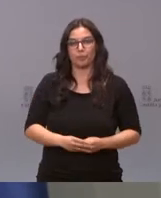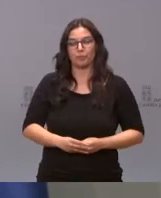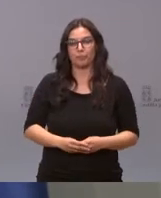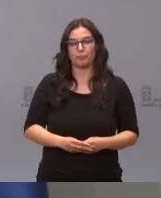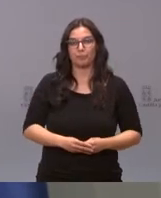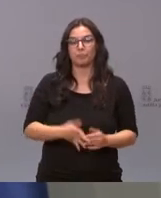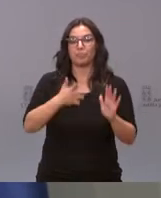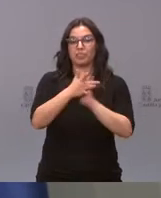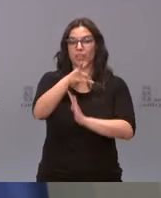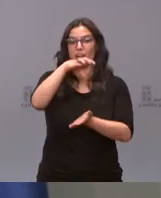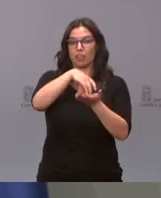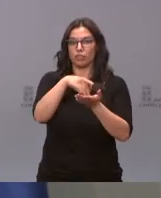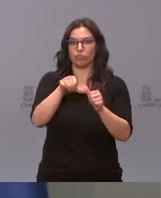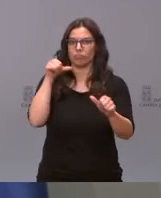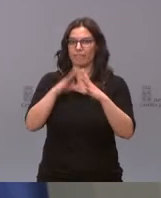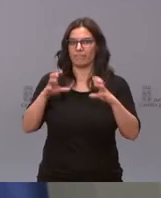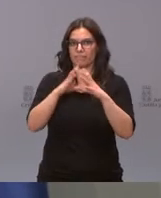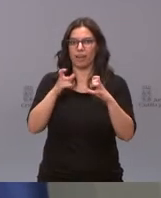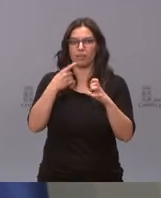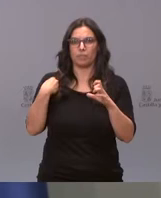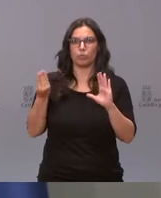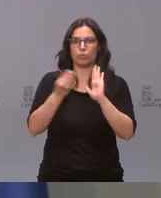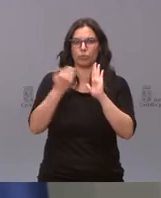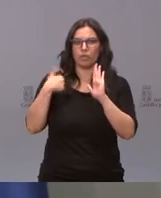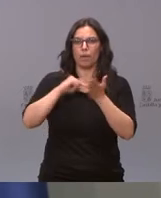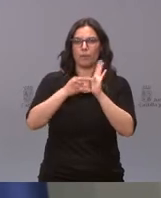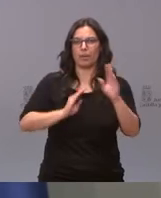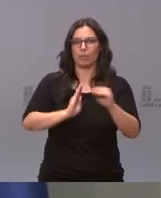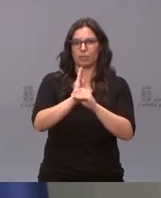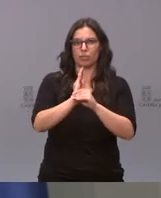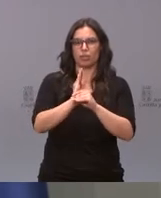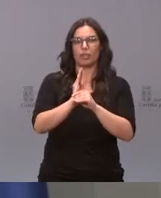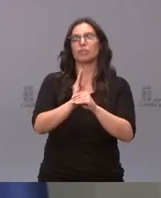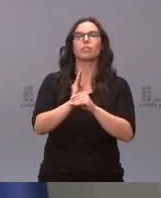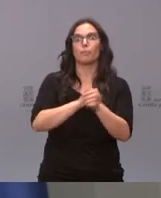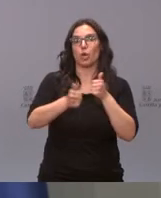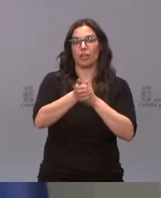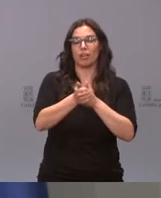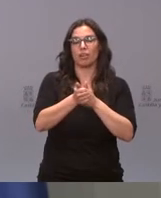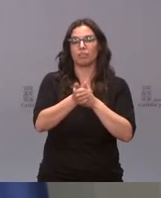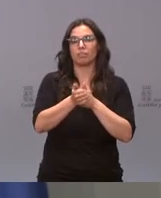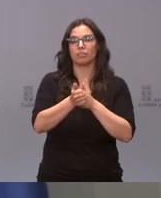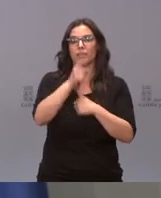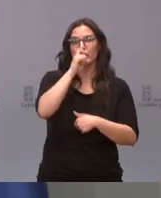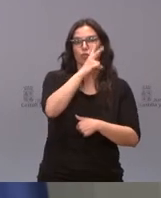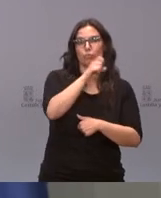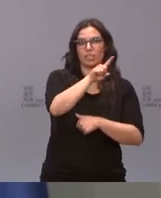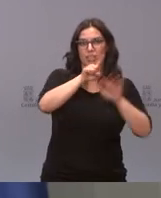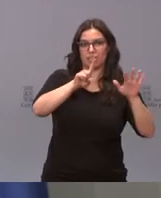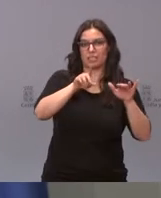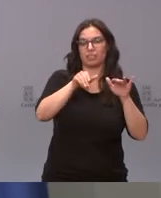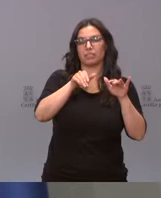de un centro muy esperado, formaba parte del Plan de Diversiones Sociales Monetarias 2016-2020